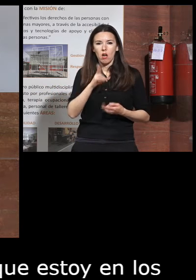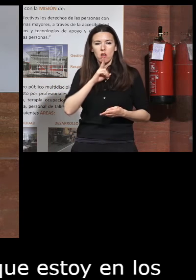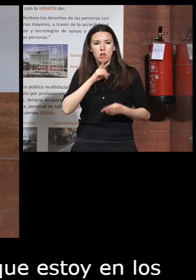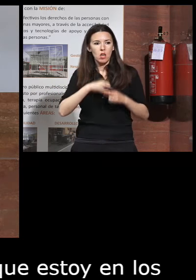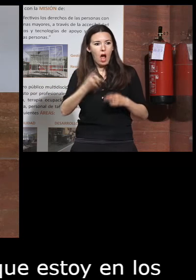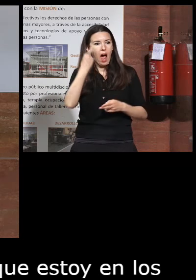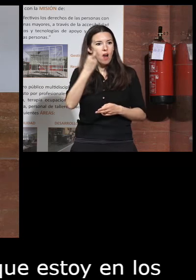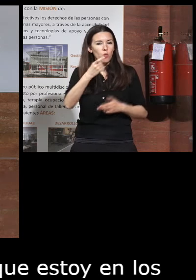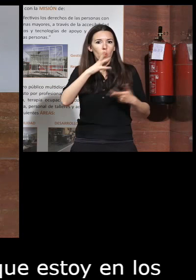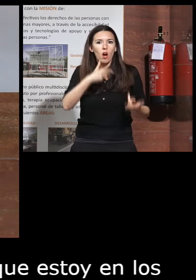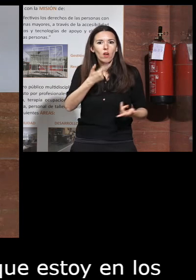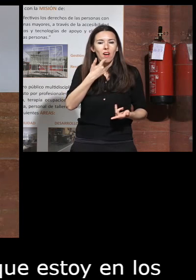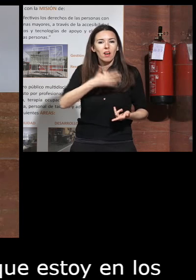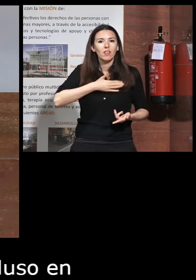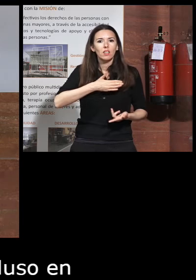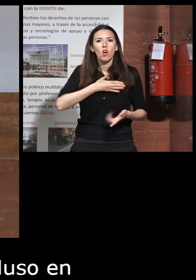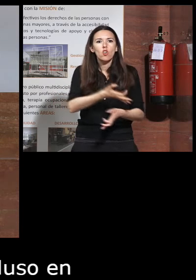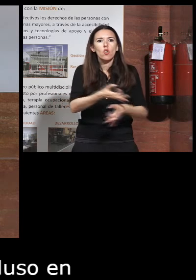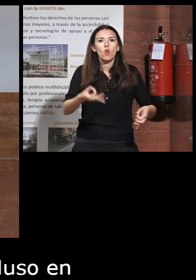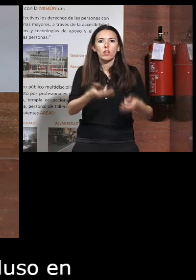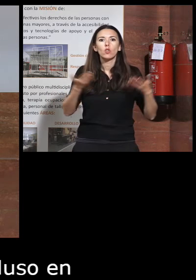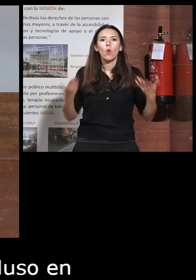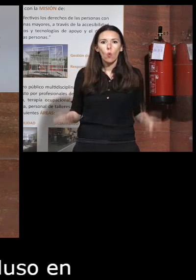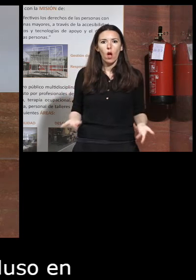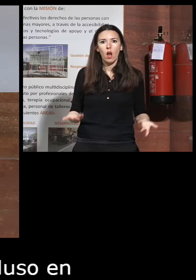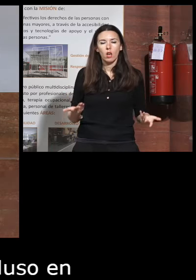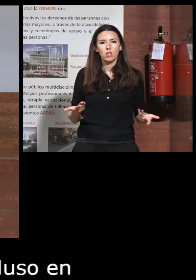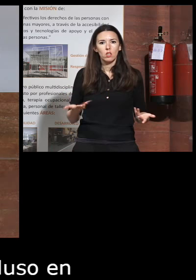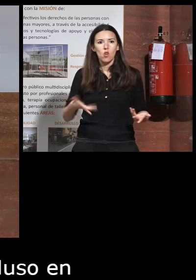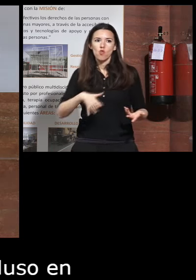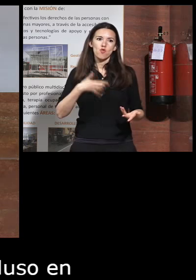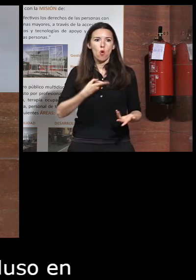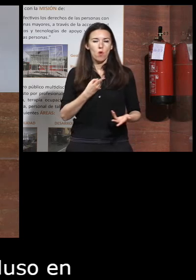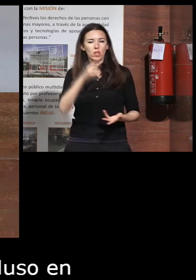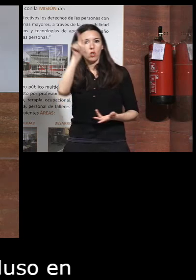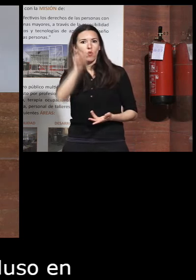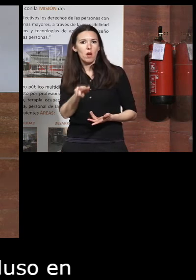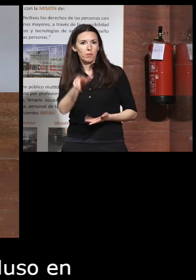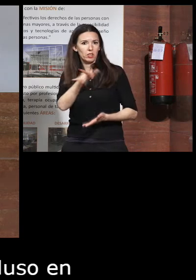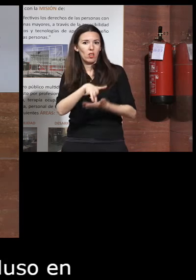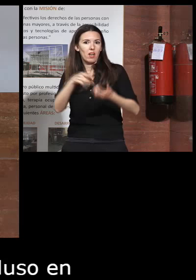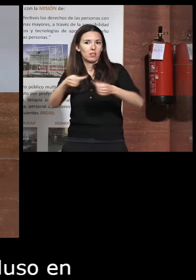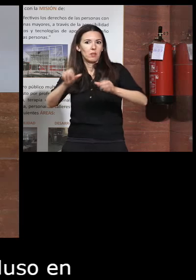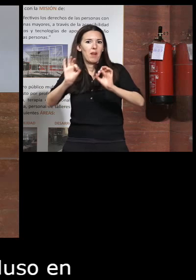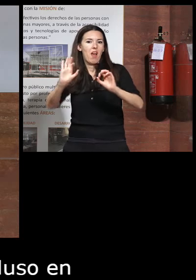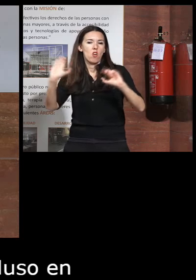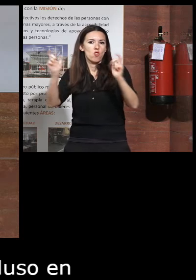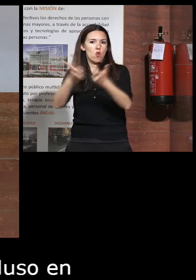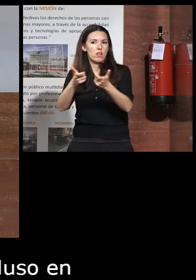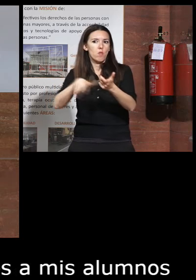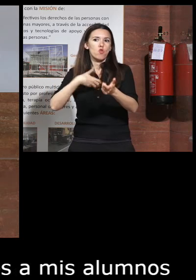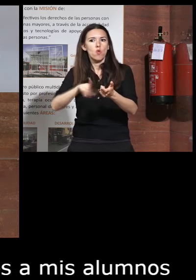alumnos lo que ahora es propiamente correcto lo que no molestaría a una persona que fuera de ese colectivo